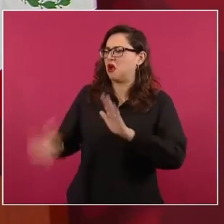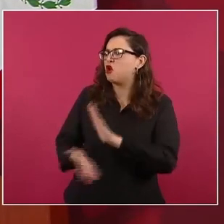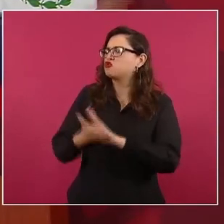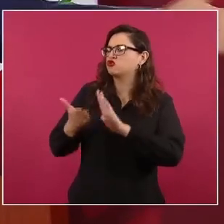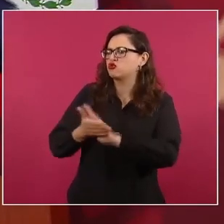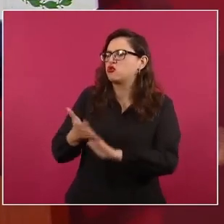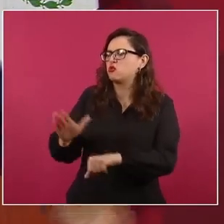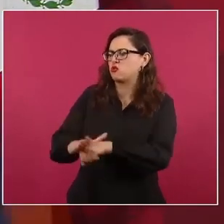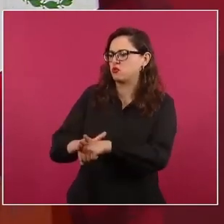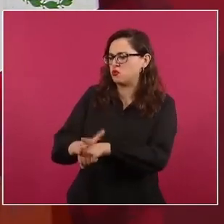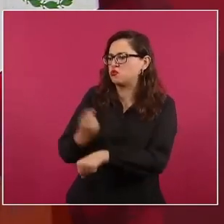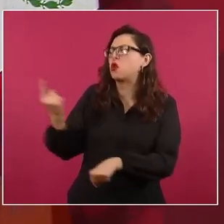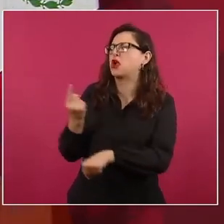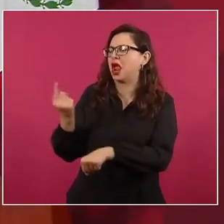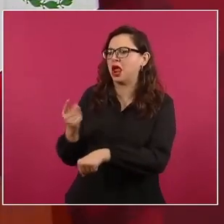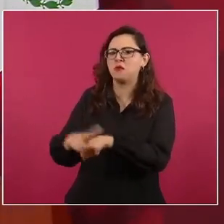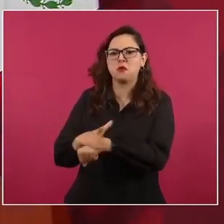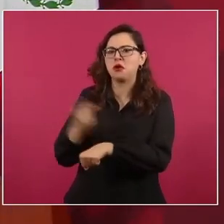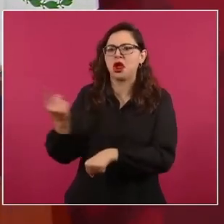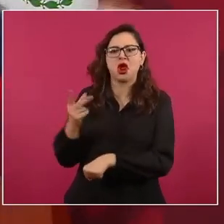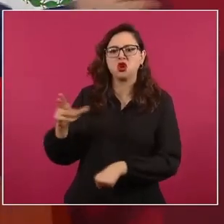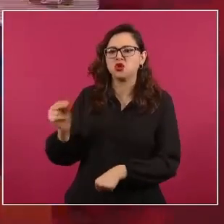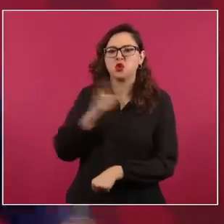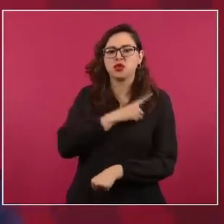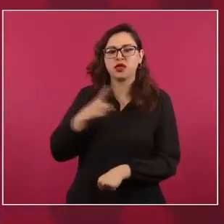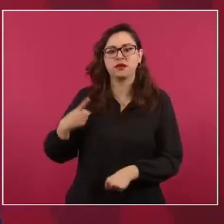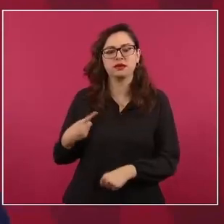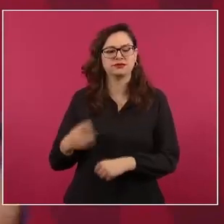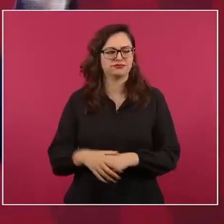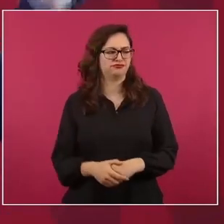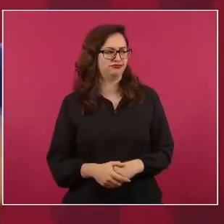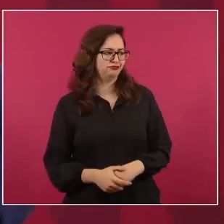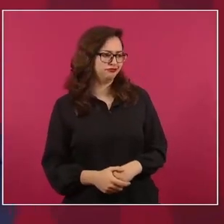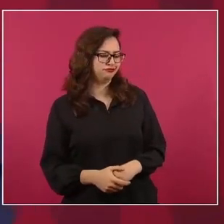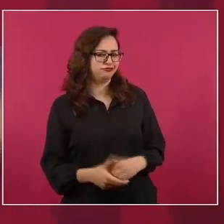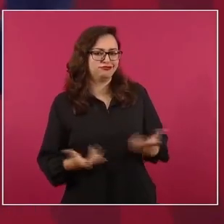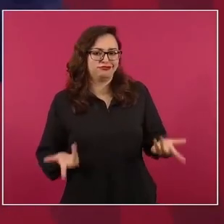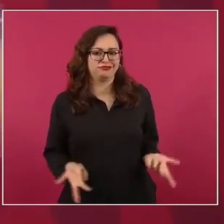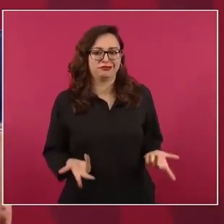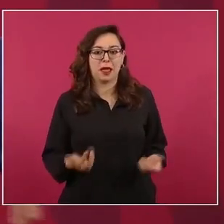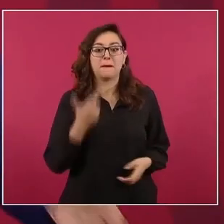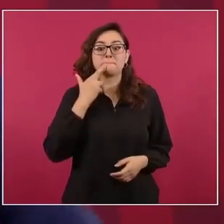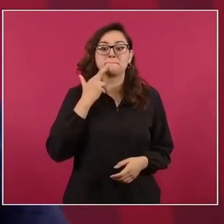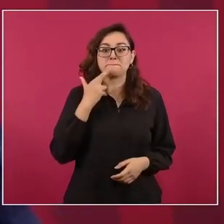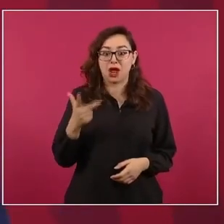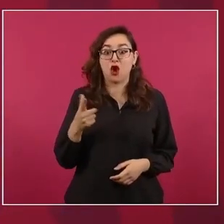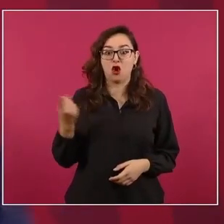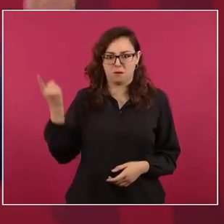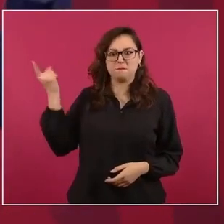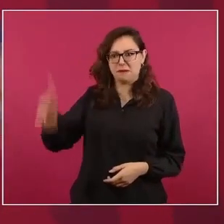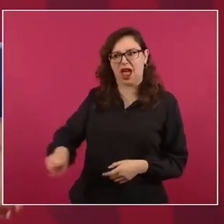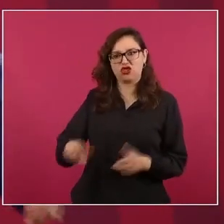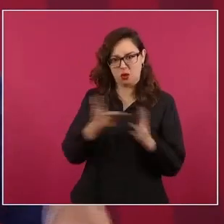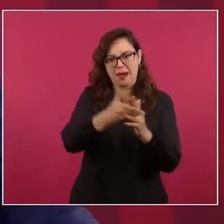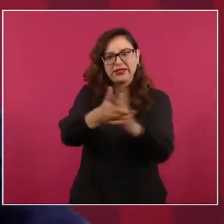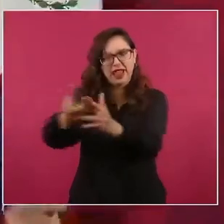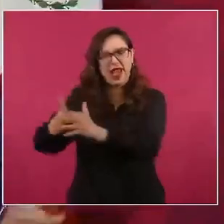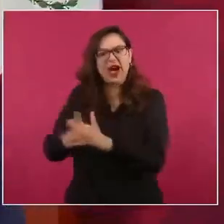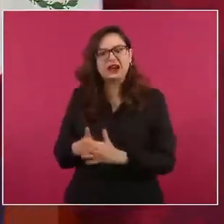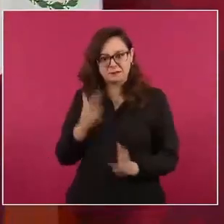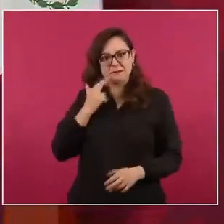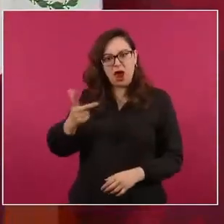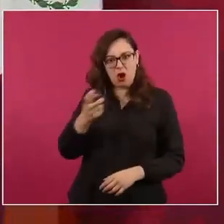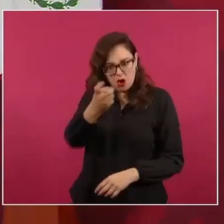Pues es mejor que esté recibiendo órdenes para masacrar al pueblo, como era antes.